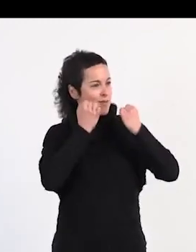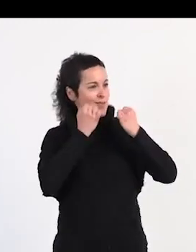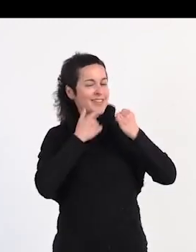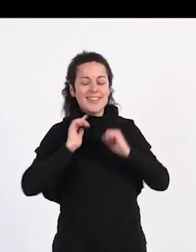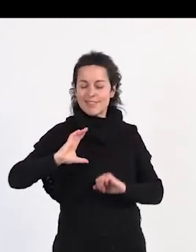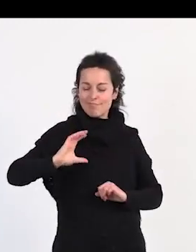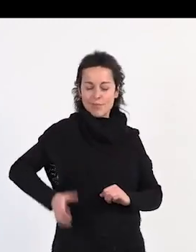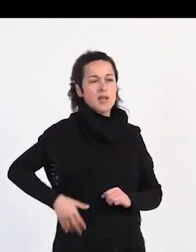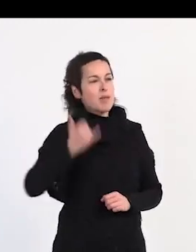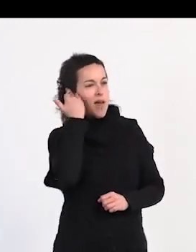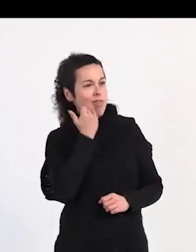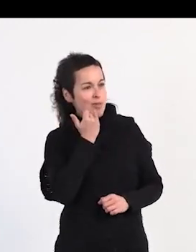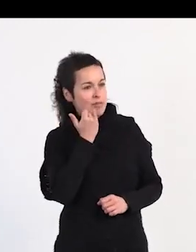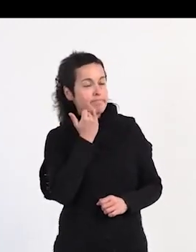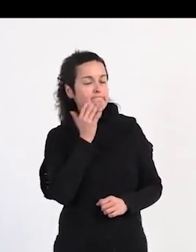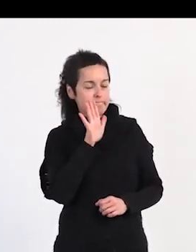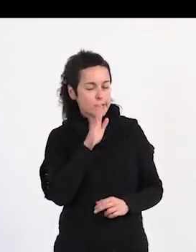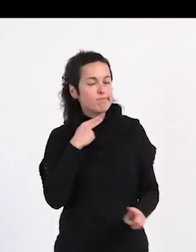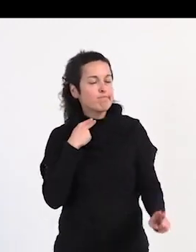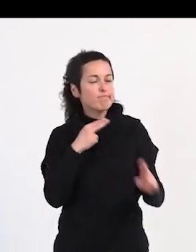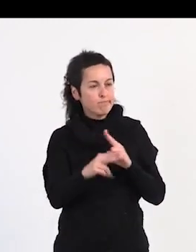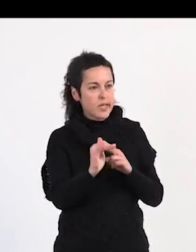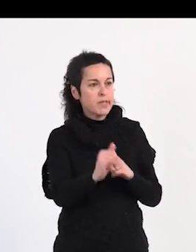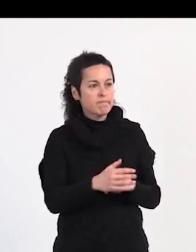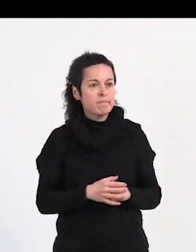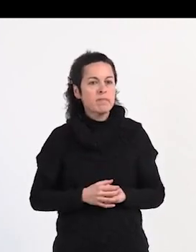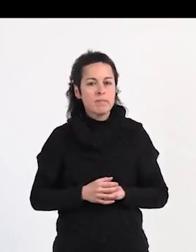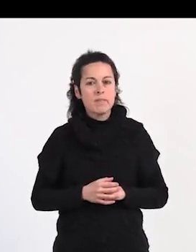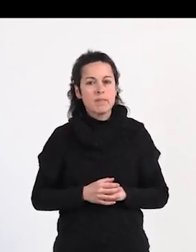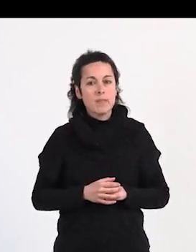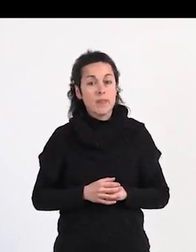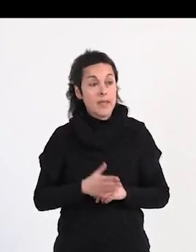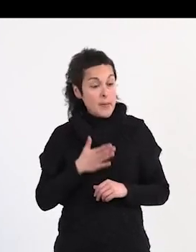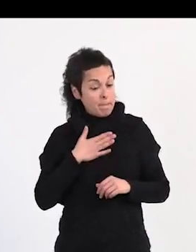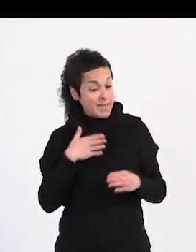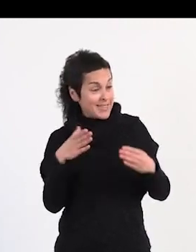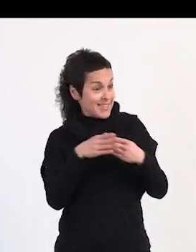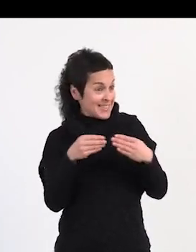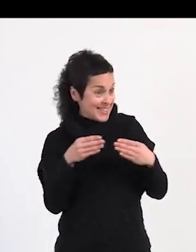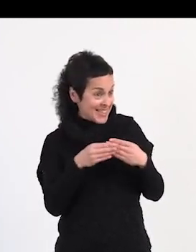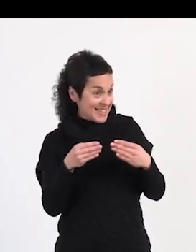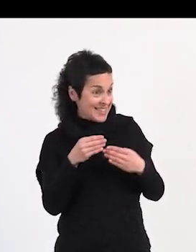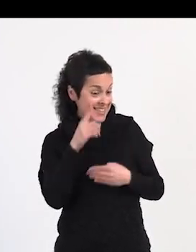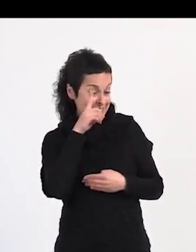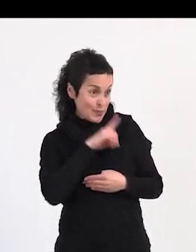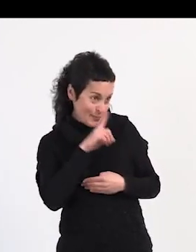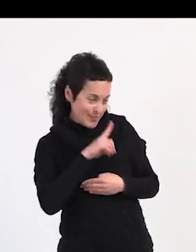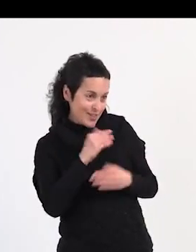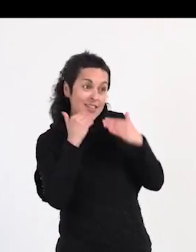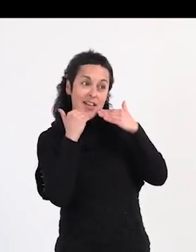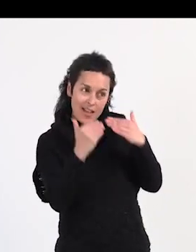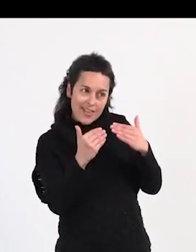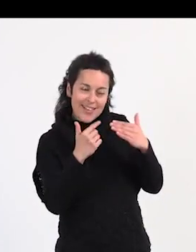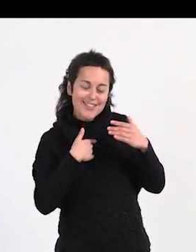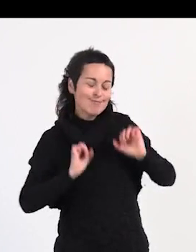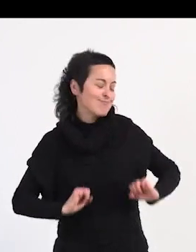azul. Bueno, tengo una noticia para ti. A través de mis queridos clientes puteros puedo